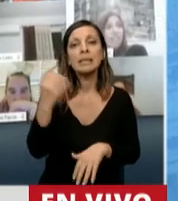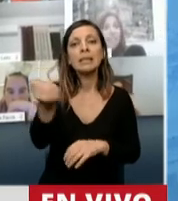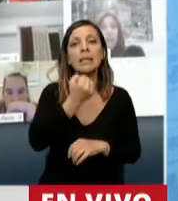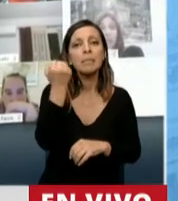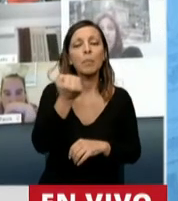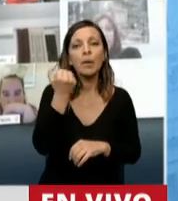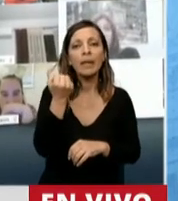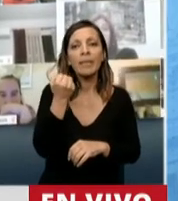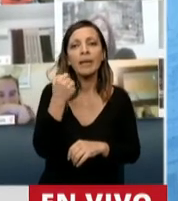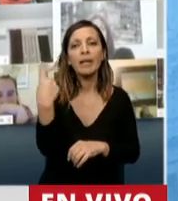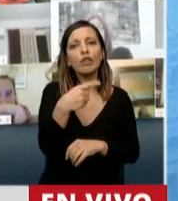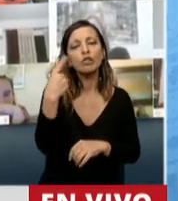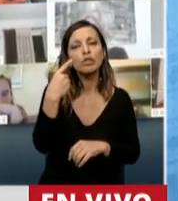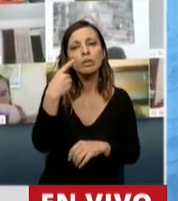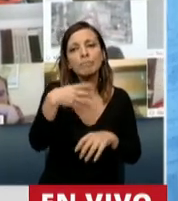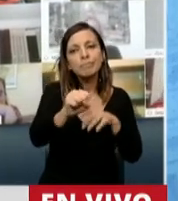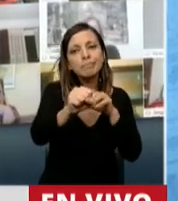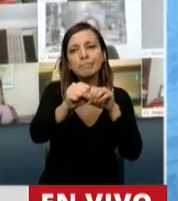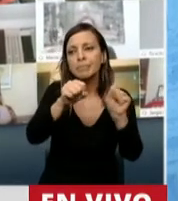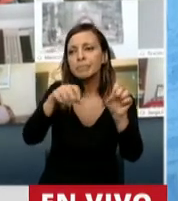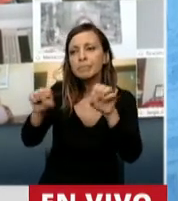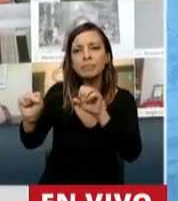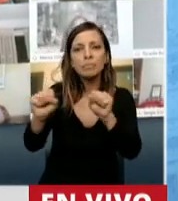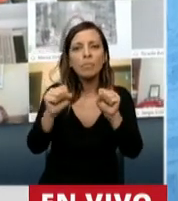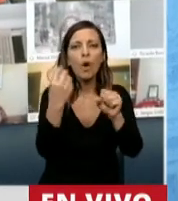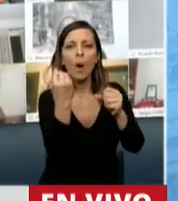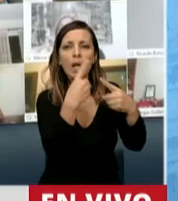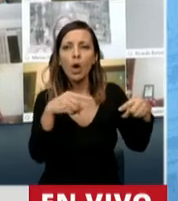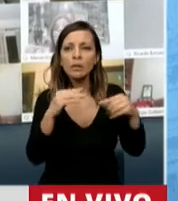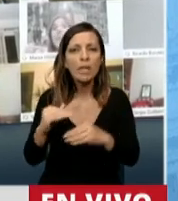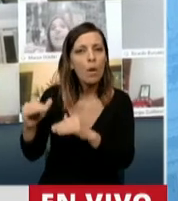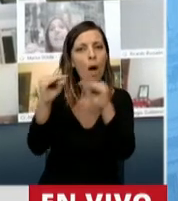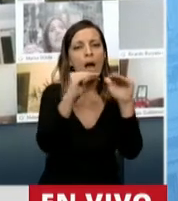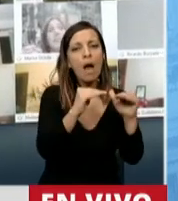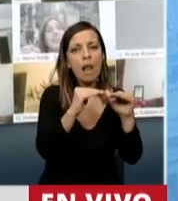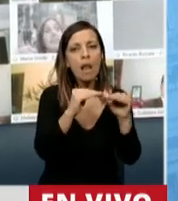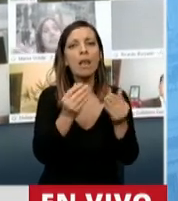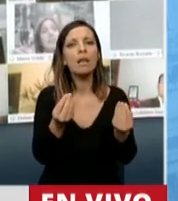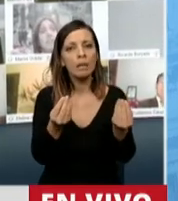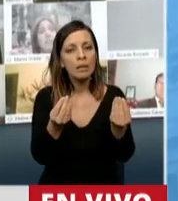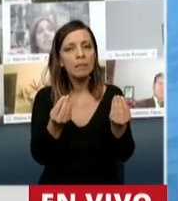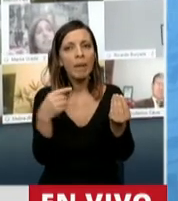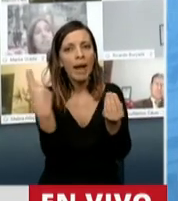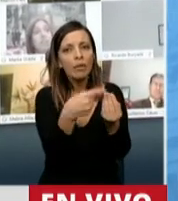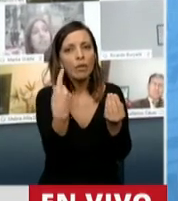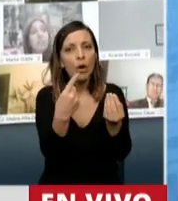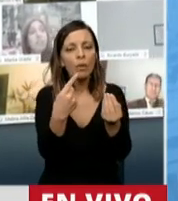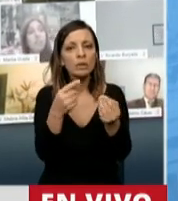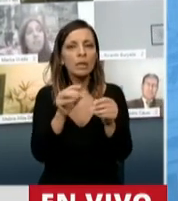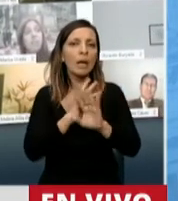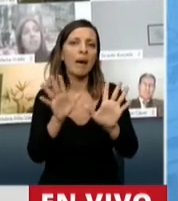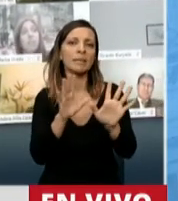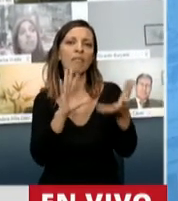encontremos los comunes denominadores, las coincidencias, y que salga de ese diálogo